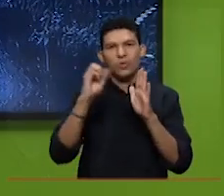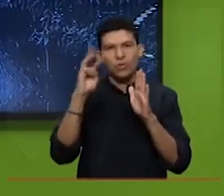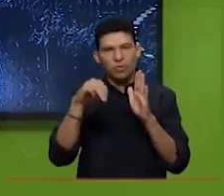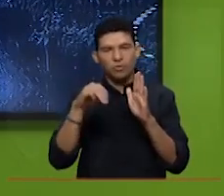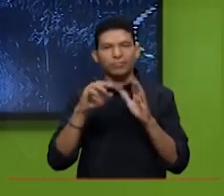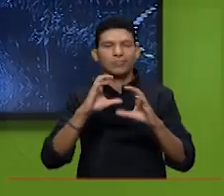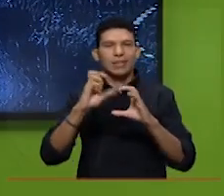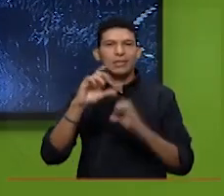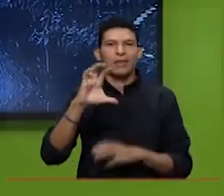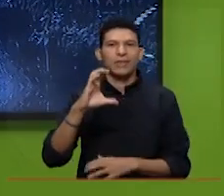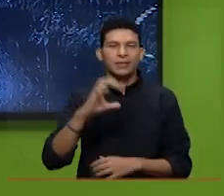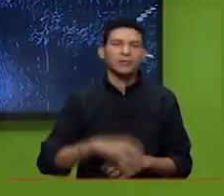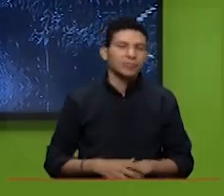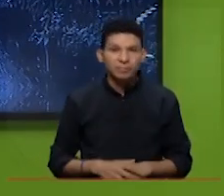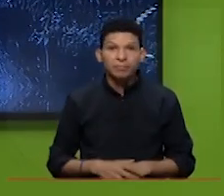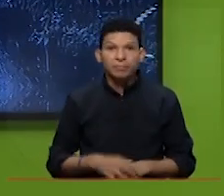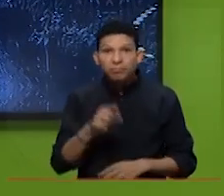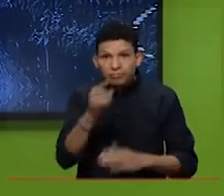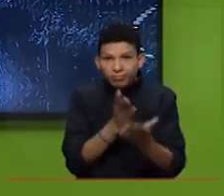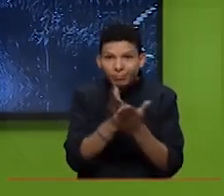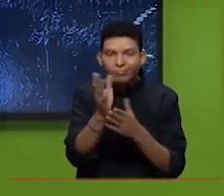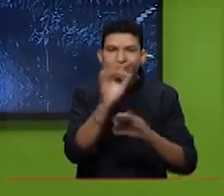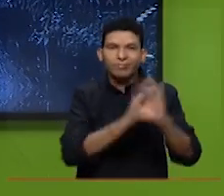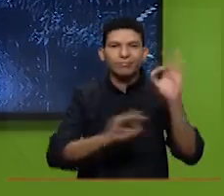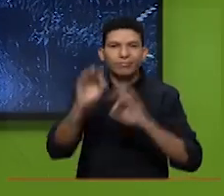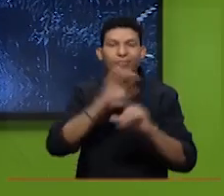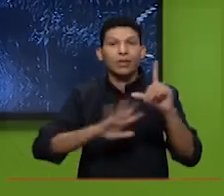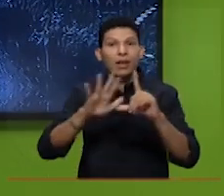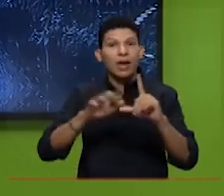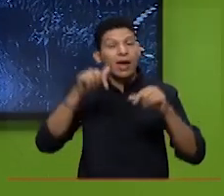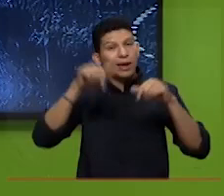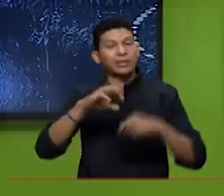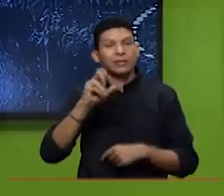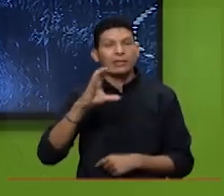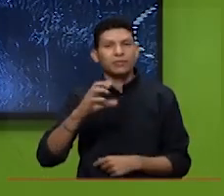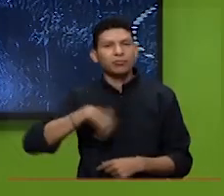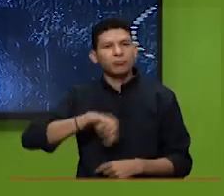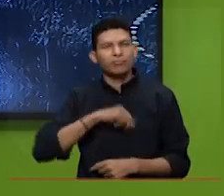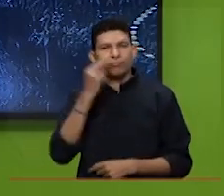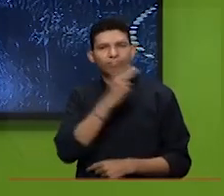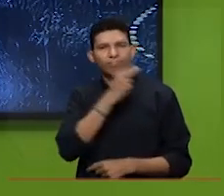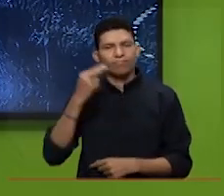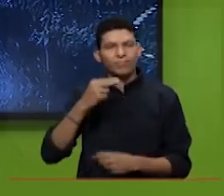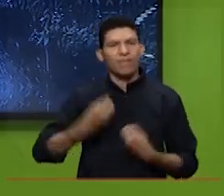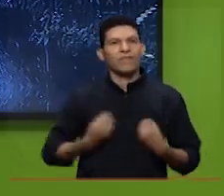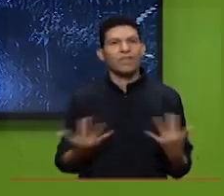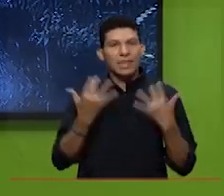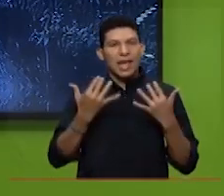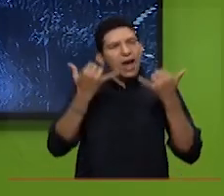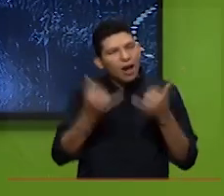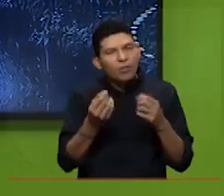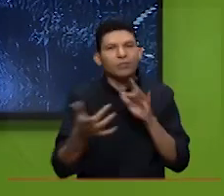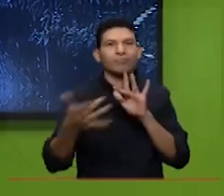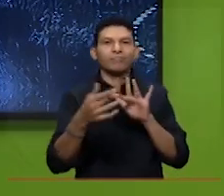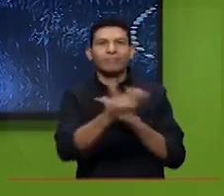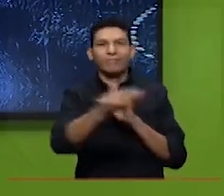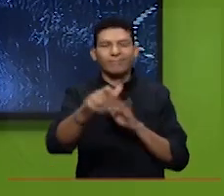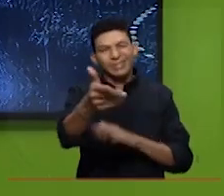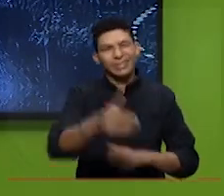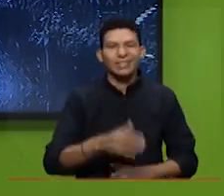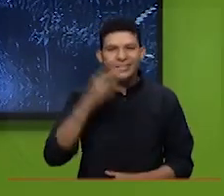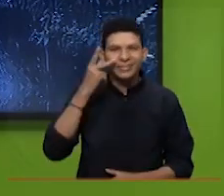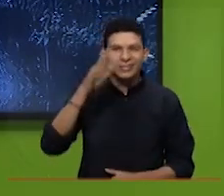barra informativo CBC. Sigan en sintonía de Telepacífico y recuerden que en la CBC estamos comprometidos con la vida y ahora más cerca de la gente.